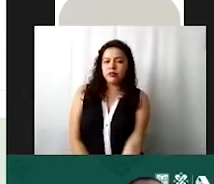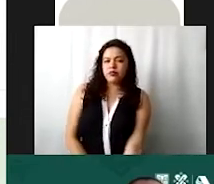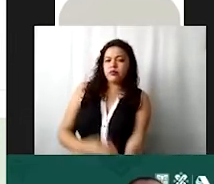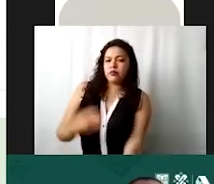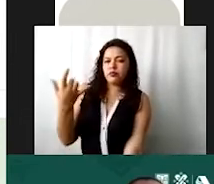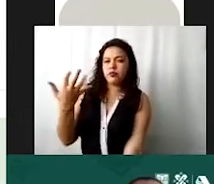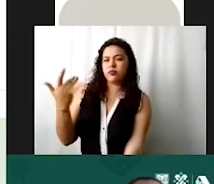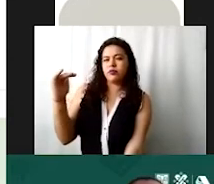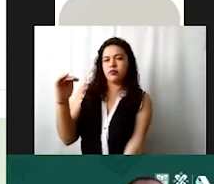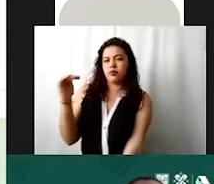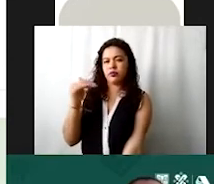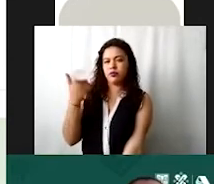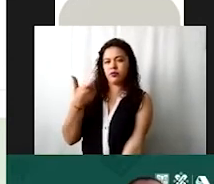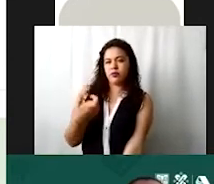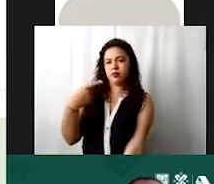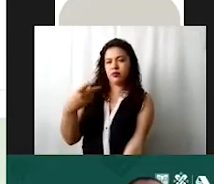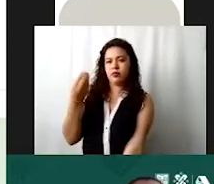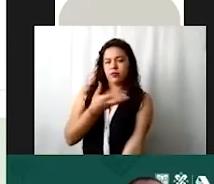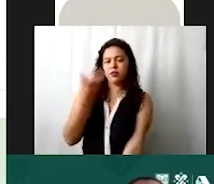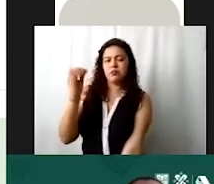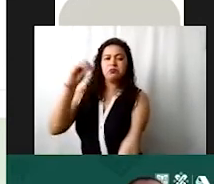pesos lo agregas ahí